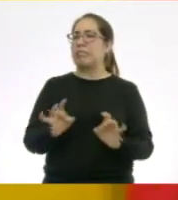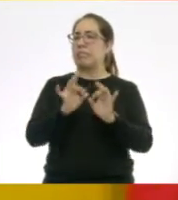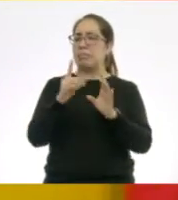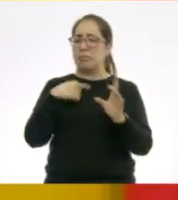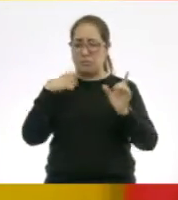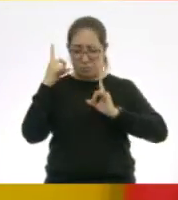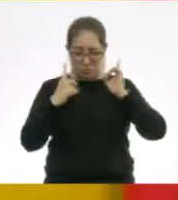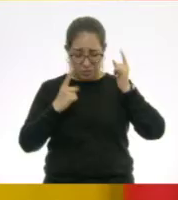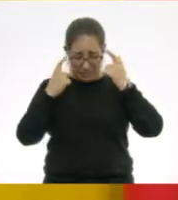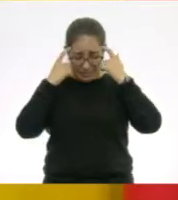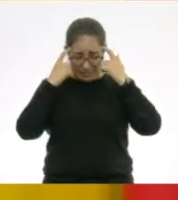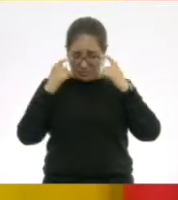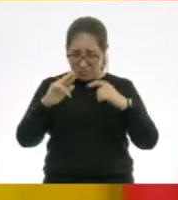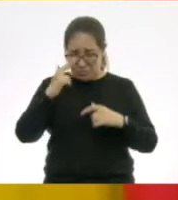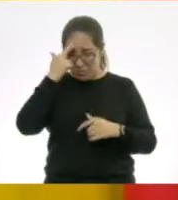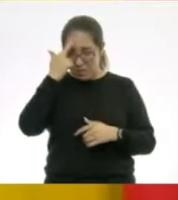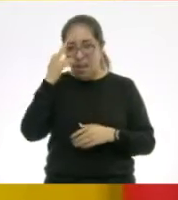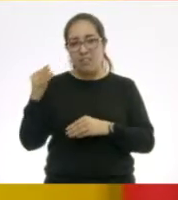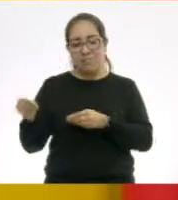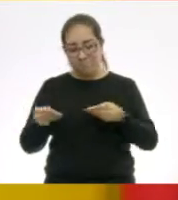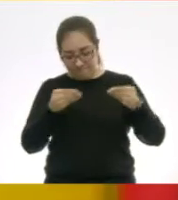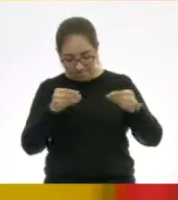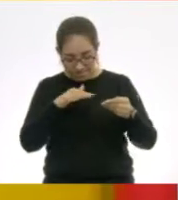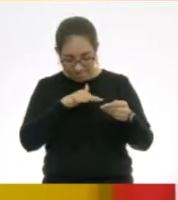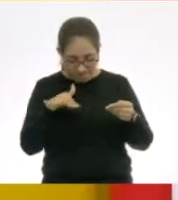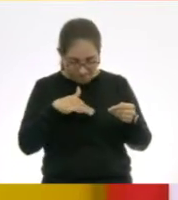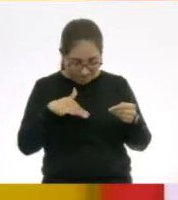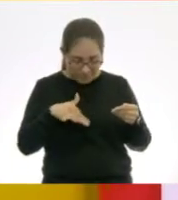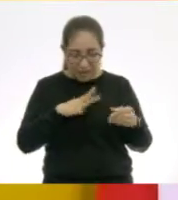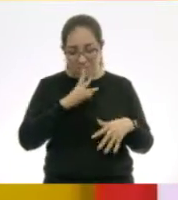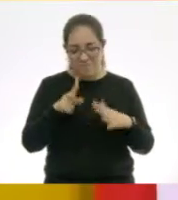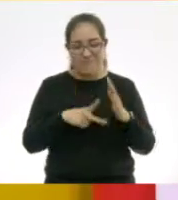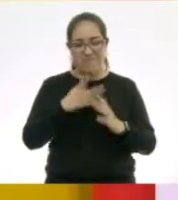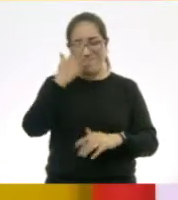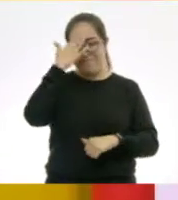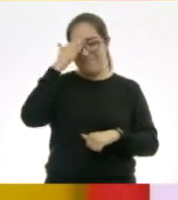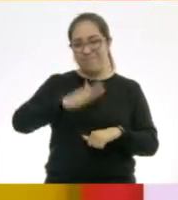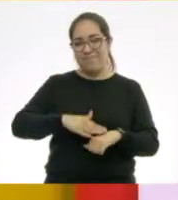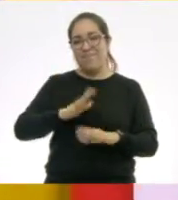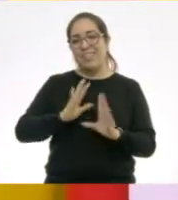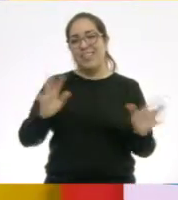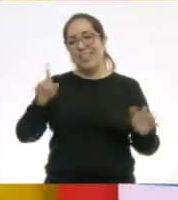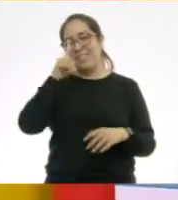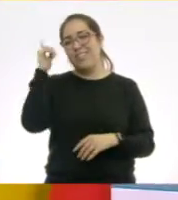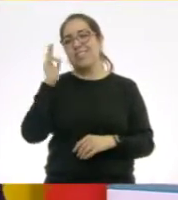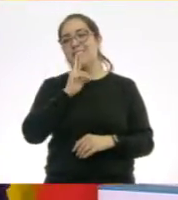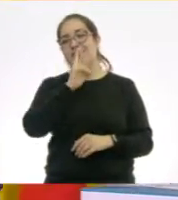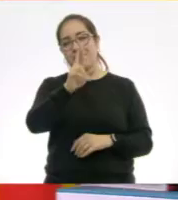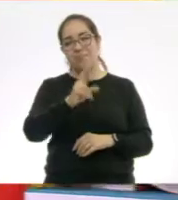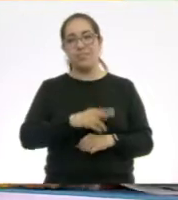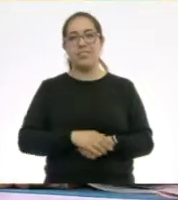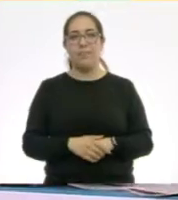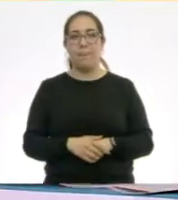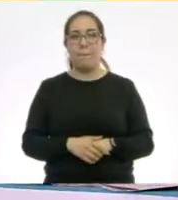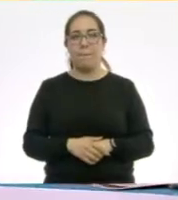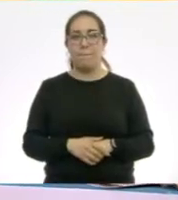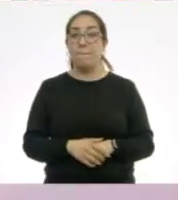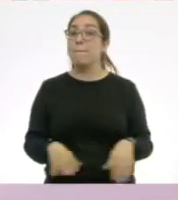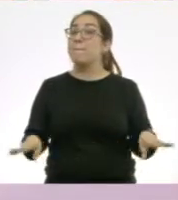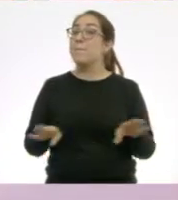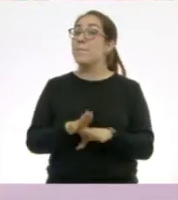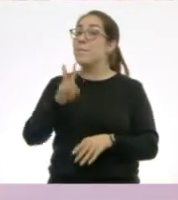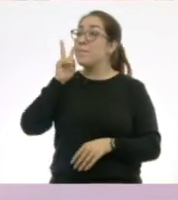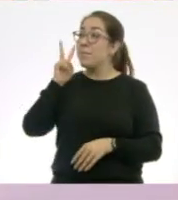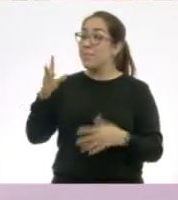dudo en la información, puedo regresar a mi ficha. Puedo volver a leerla. Y entonces así quedo seguro de lo que estoy diciendo. ¿Cómo ve,